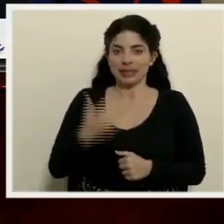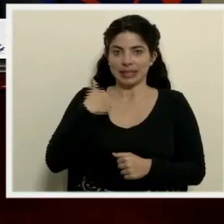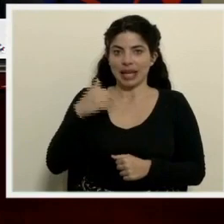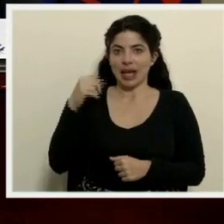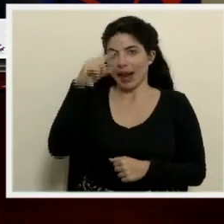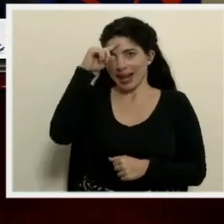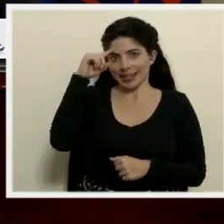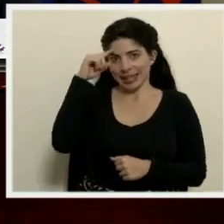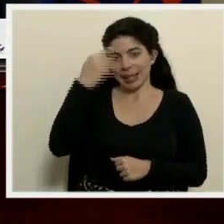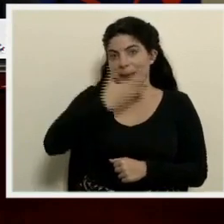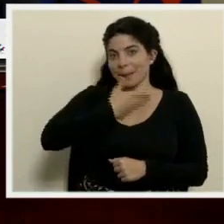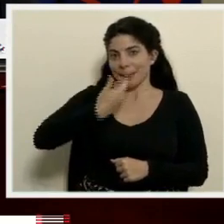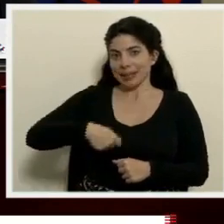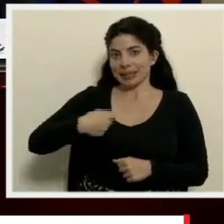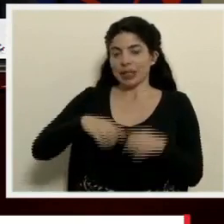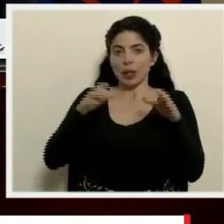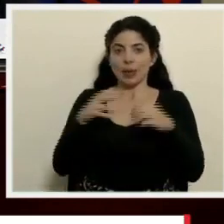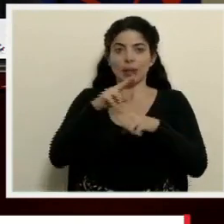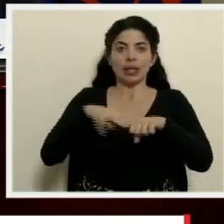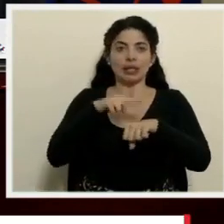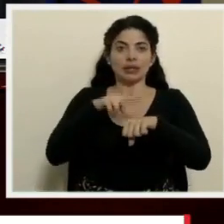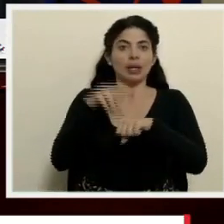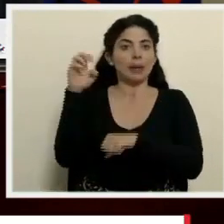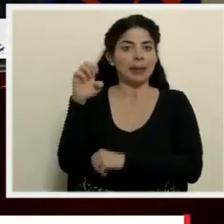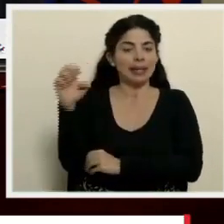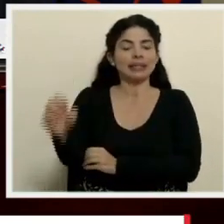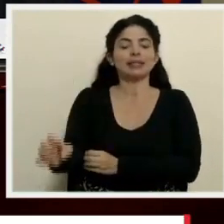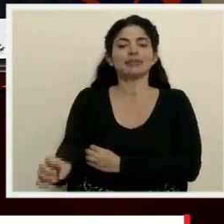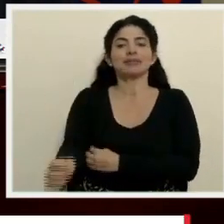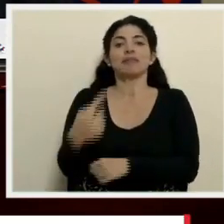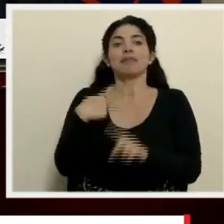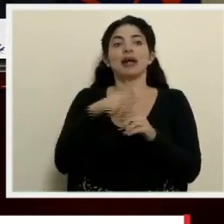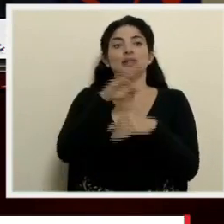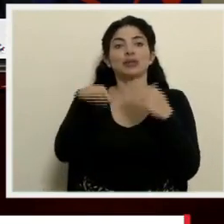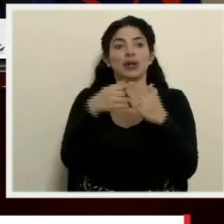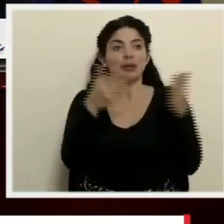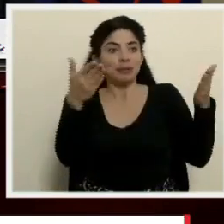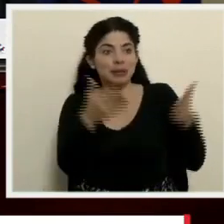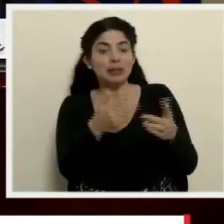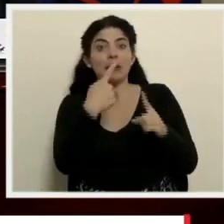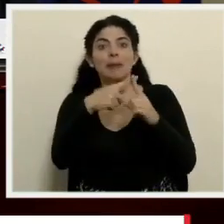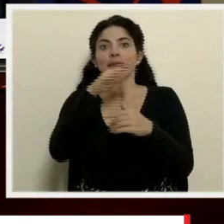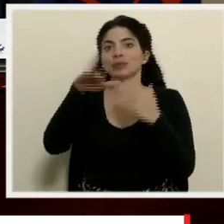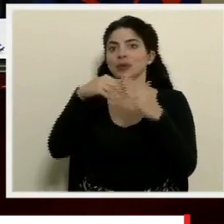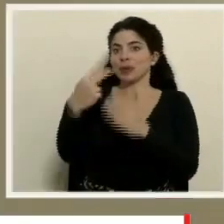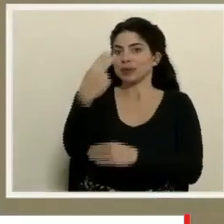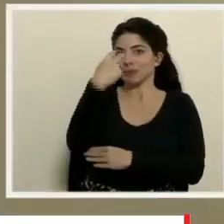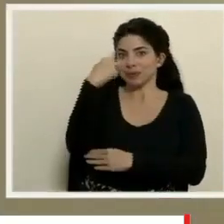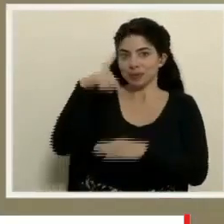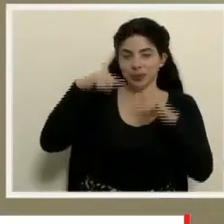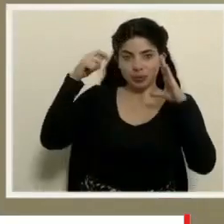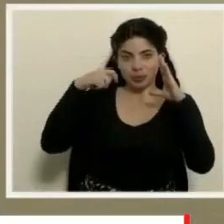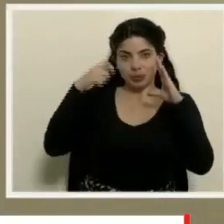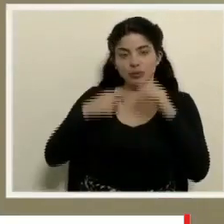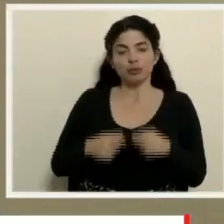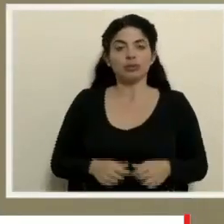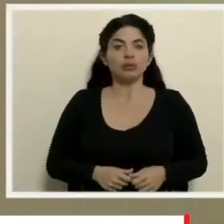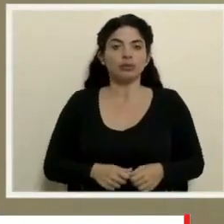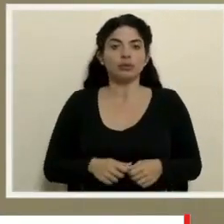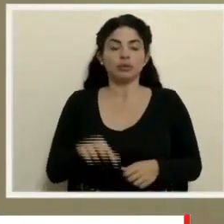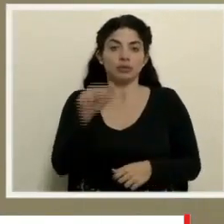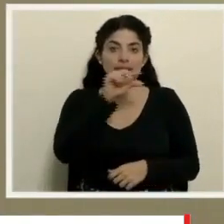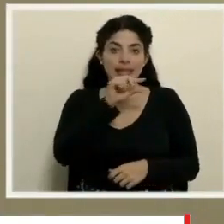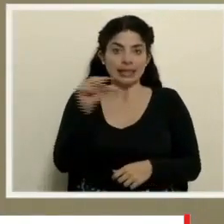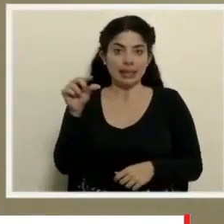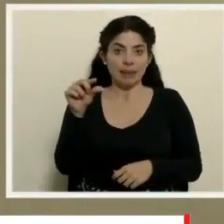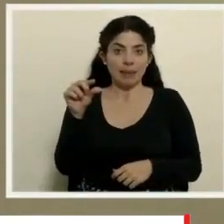Alexander Solís, presidente de la Comisión Nacional de Emergencias, todos los presentes y los que están siguiendo la transmisión. La semana